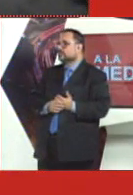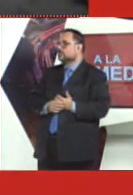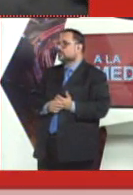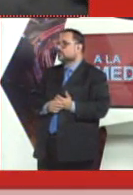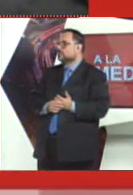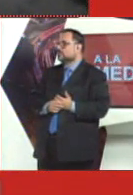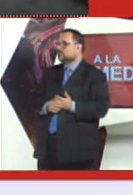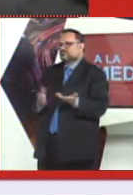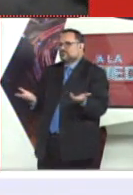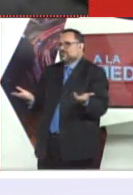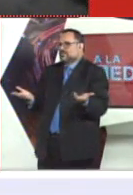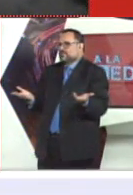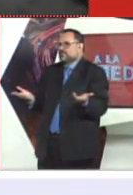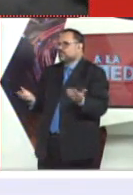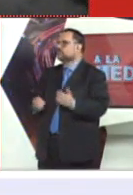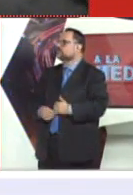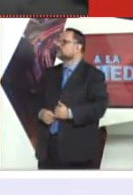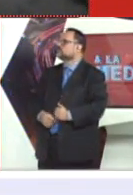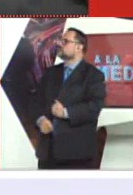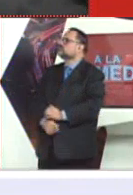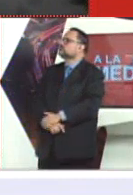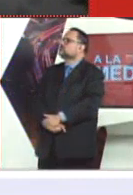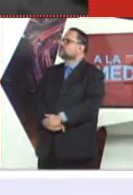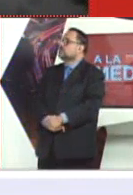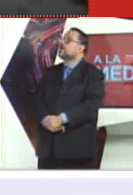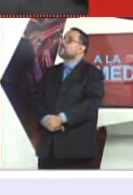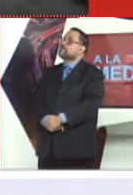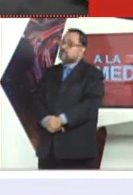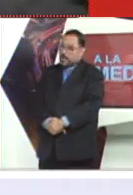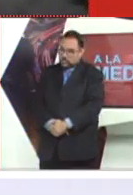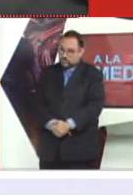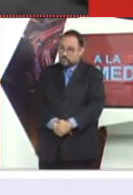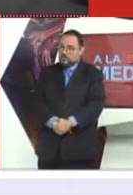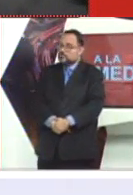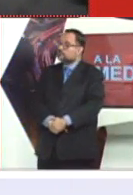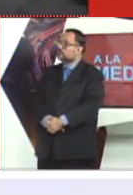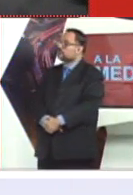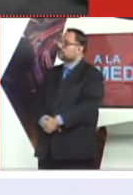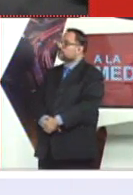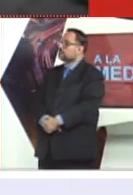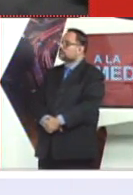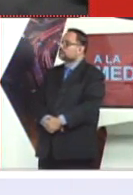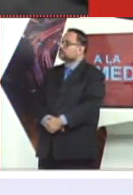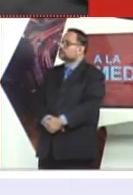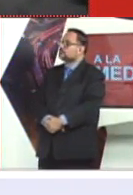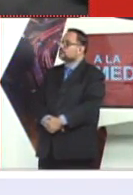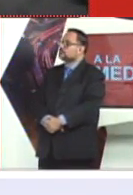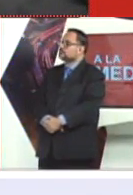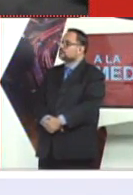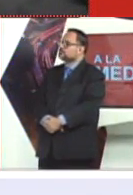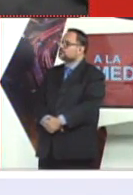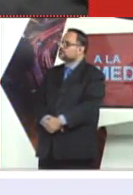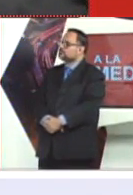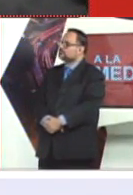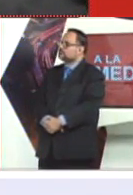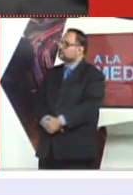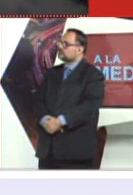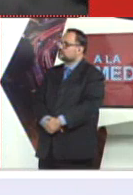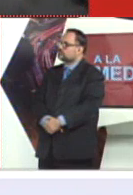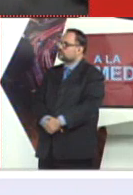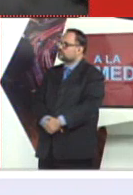medidas de prevención, no vamos a ir avanzando en las fases efectivamente. Entonces tenemos que ser de verdad muy